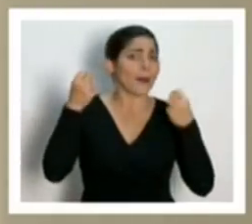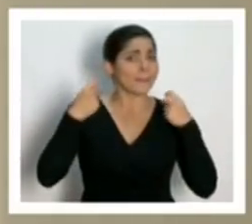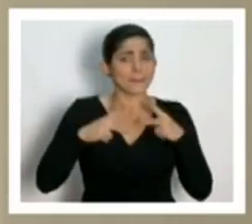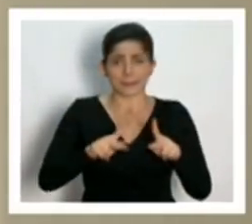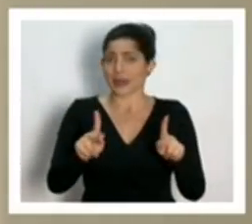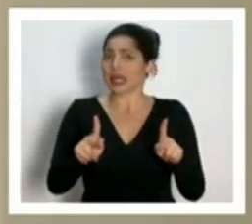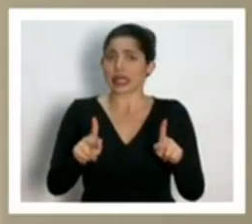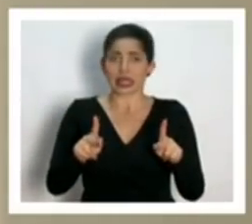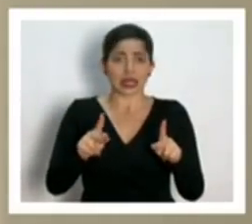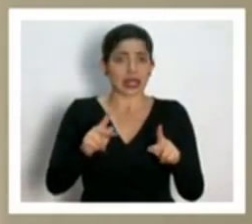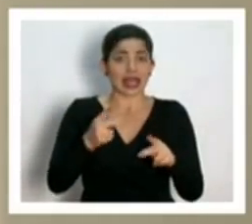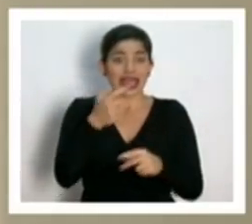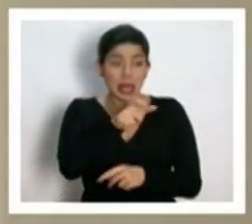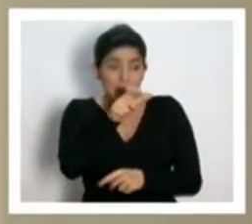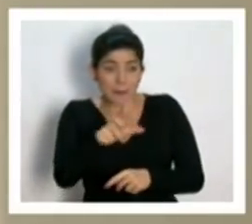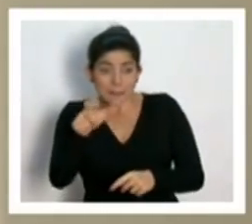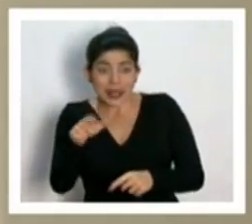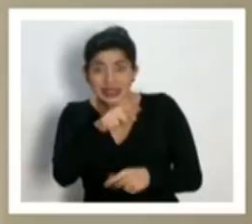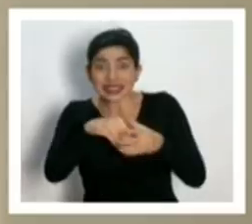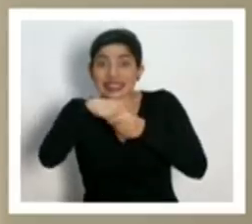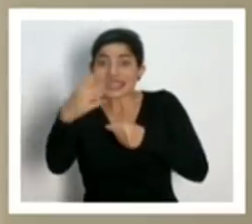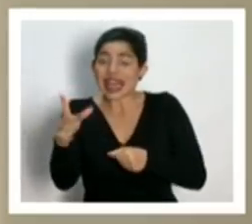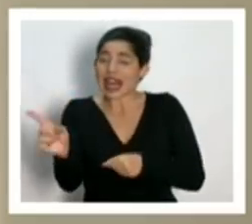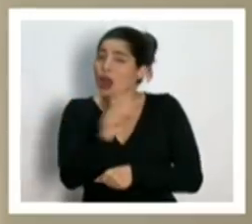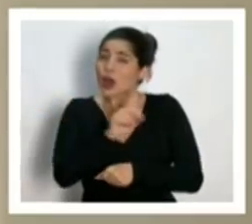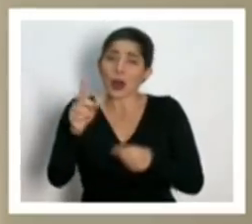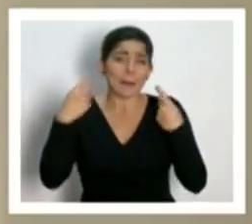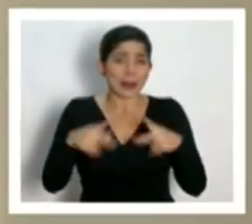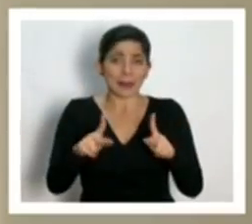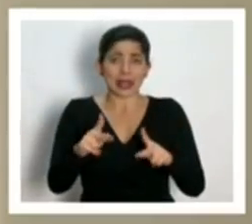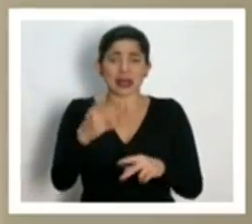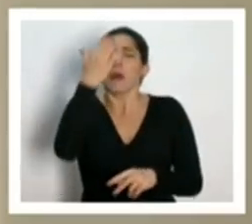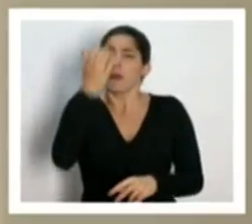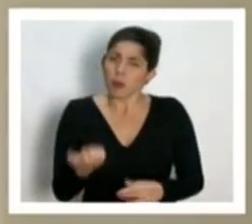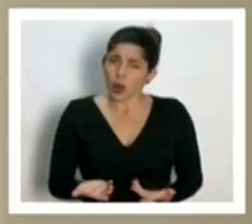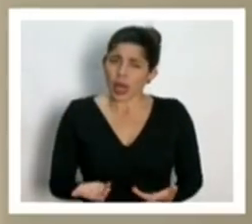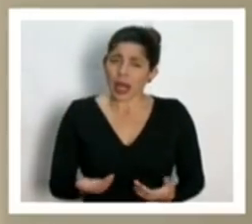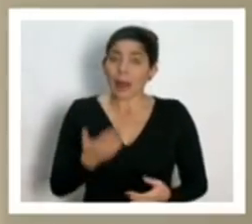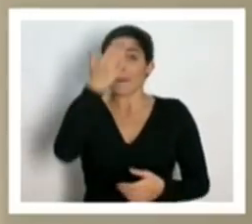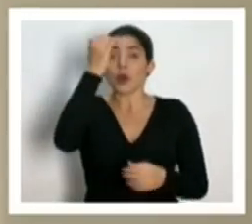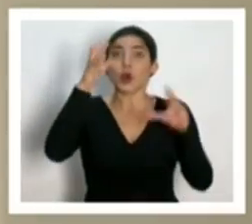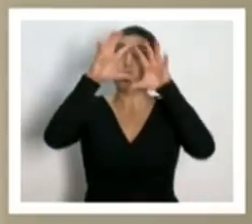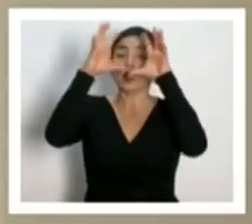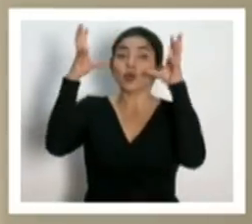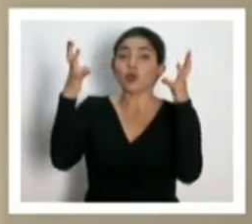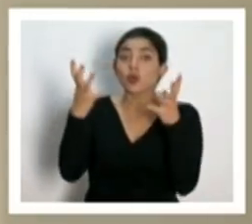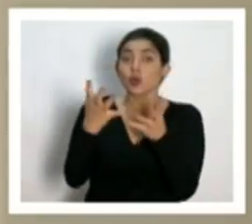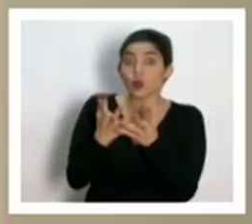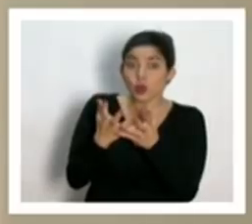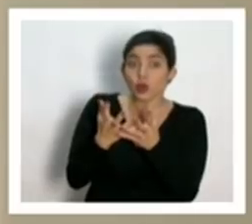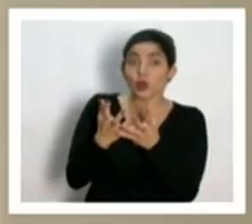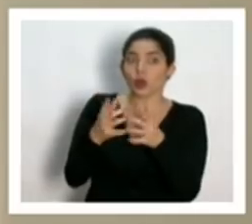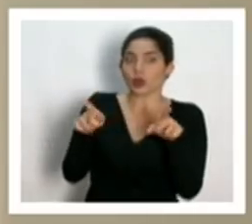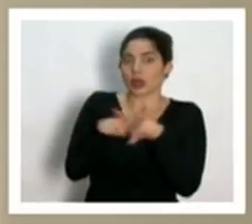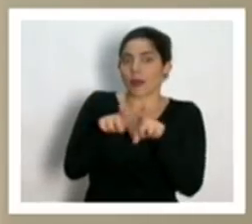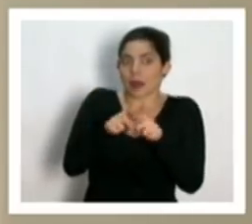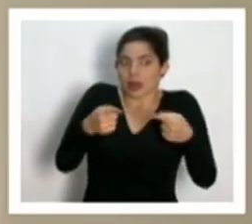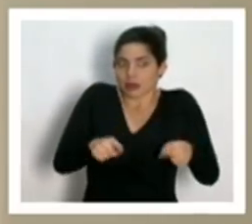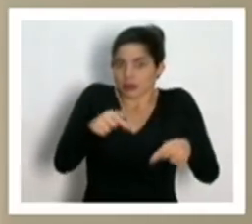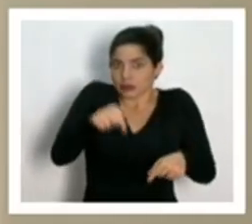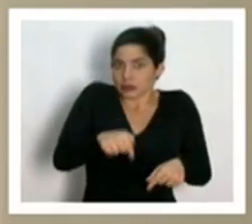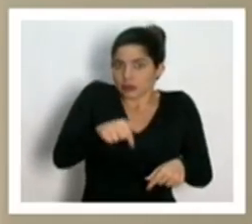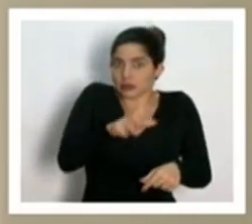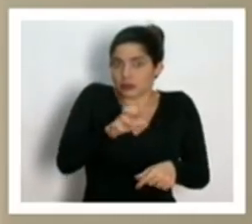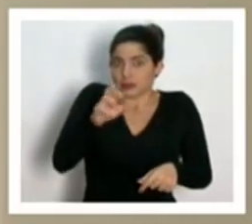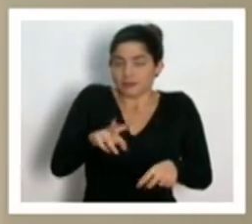medida de lo posible, que esta población salga. ¿Por qué lo decimos? Porque a nivel mundial, incluso ya lo que ha estado ocurriendo acá,